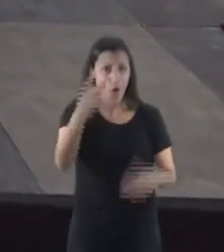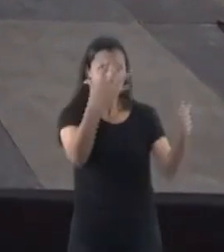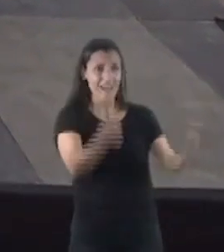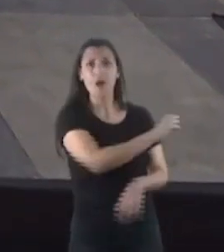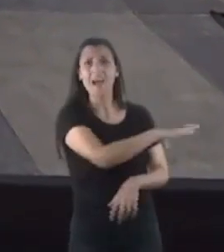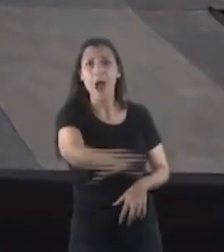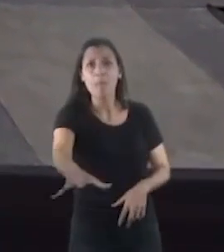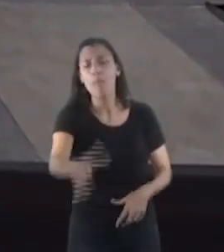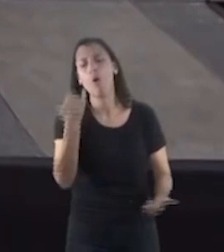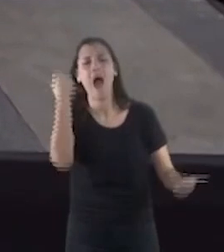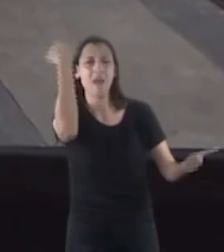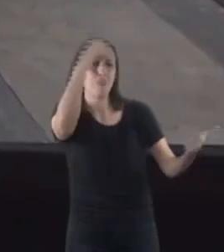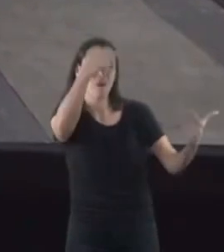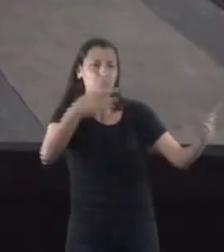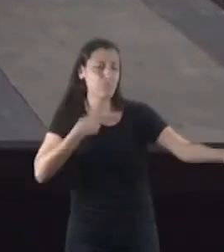Nos ha pasado de todo.